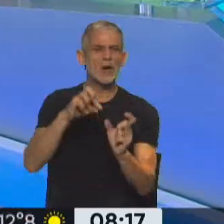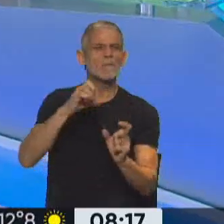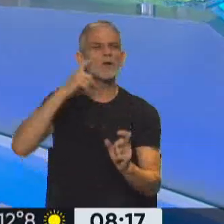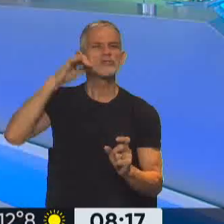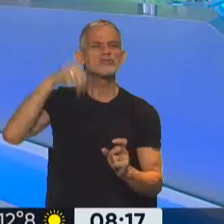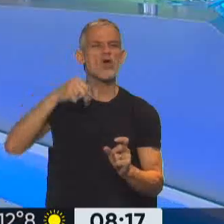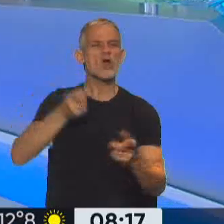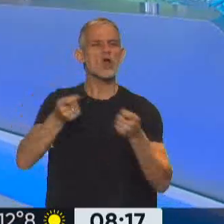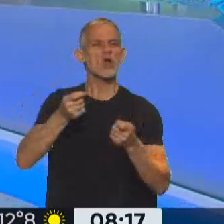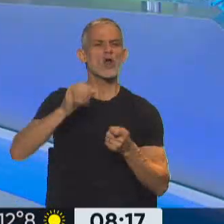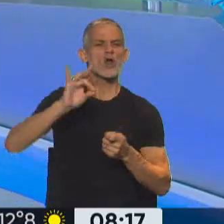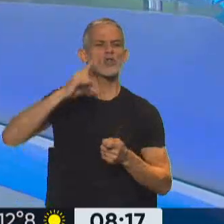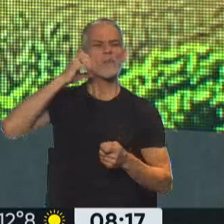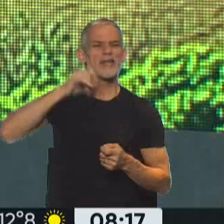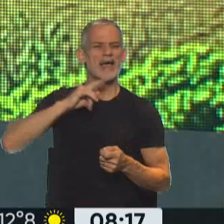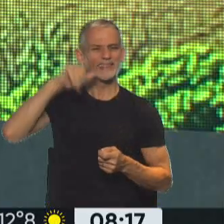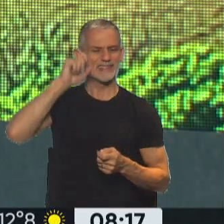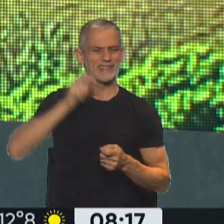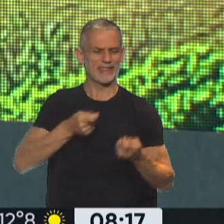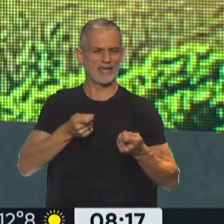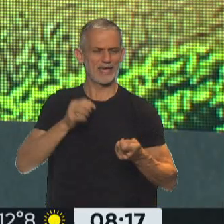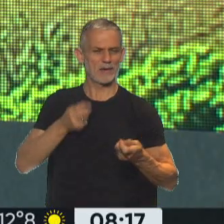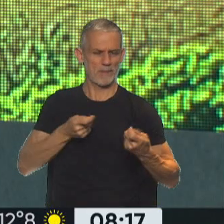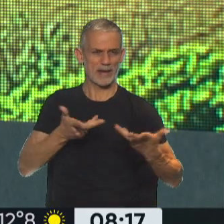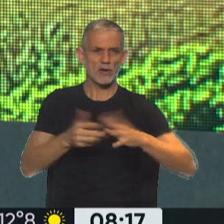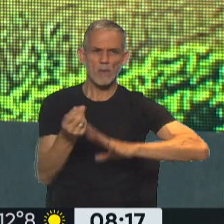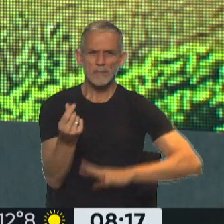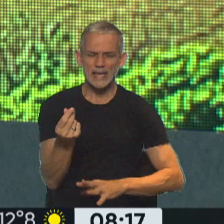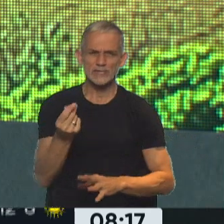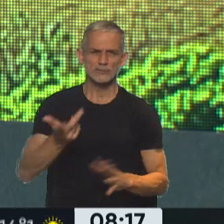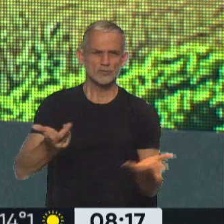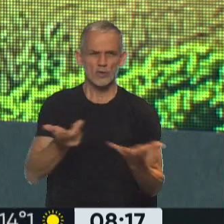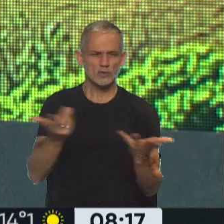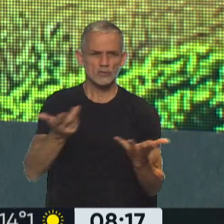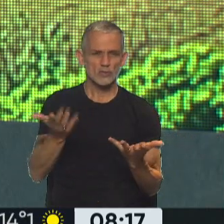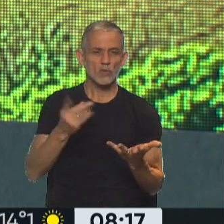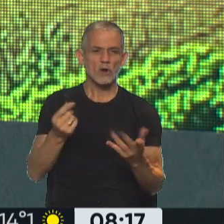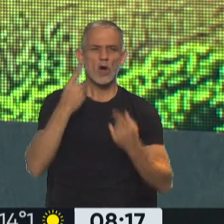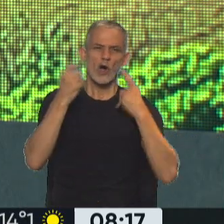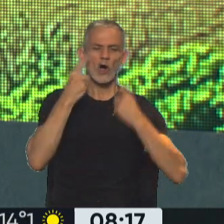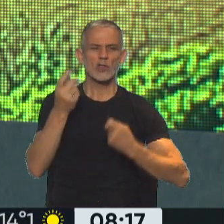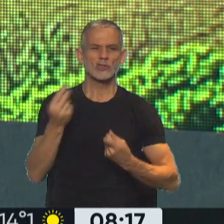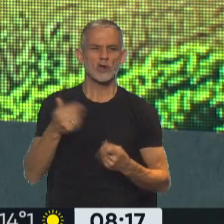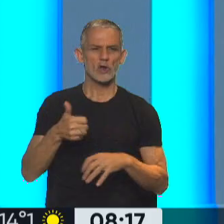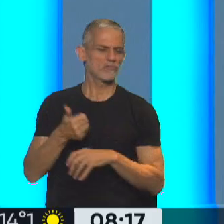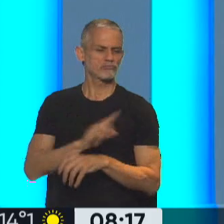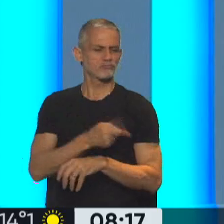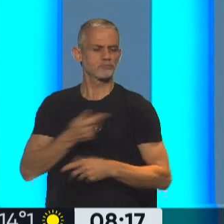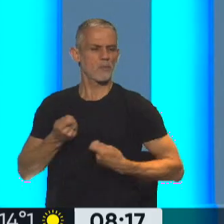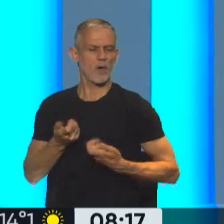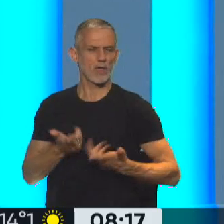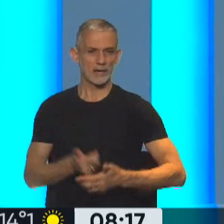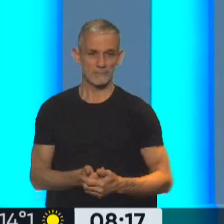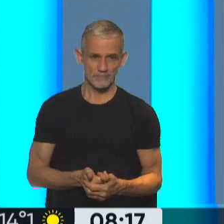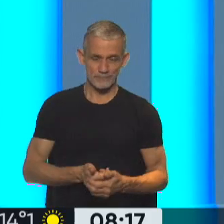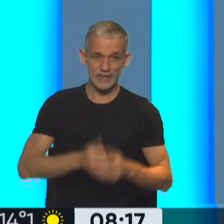dominante. A ver, ¿de qué estamos hablando cuando hablamos de precios y de qué estamos hablando cuando hablamos del control de estas posiciones dominantes? A ver, lo que